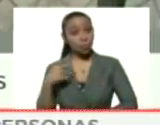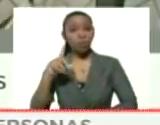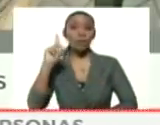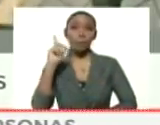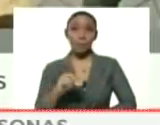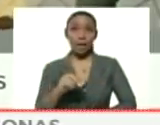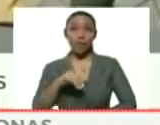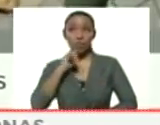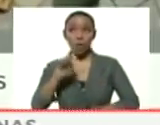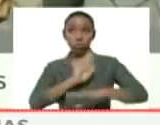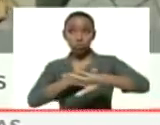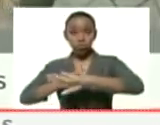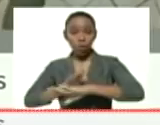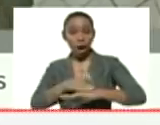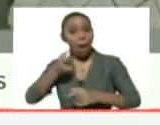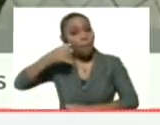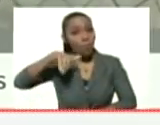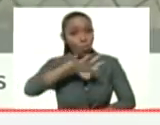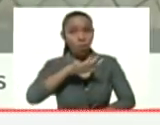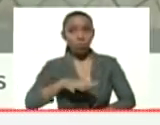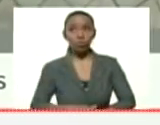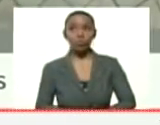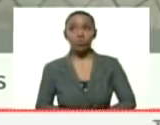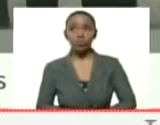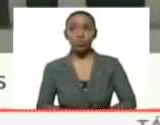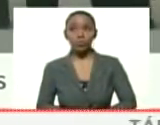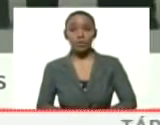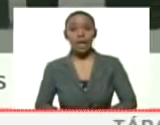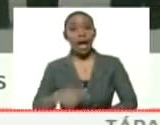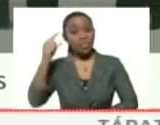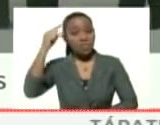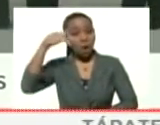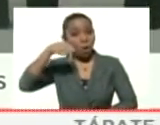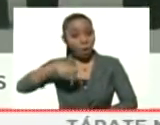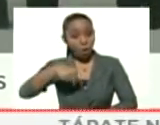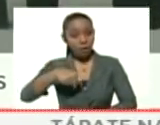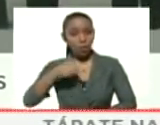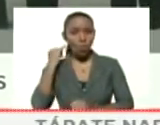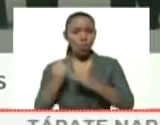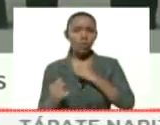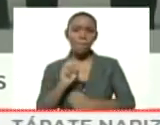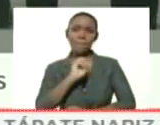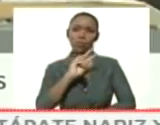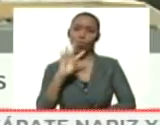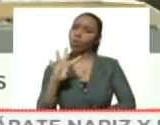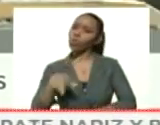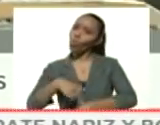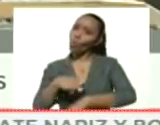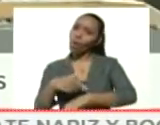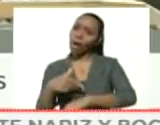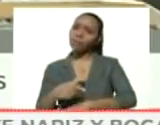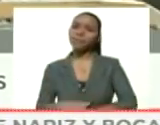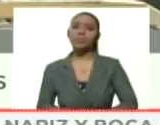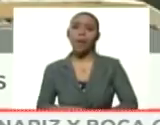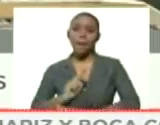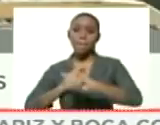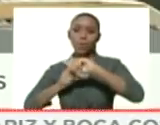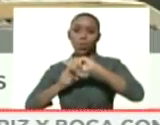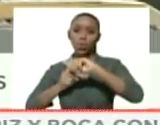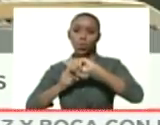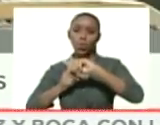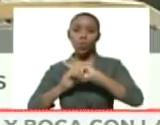informar a la población que el día de hoy, en las últimas 24 horas, se han detectado